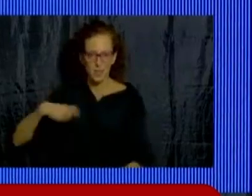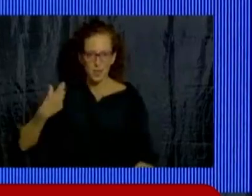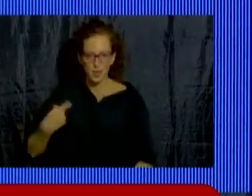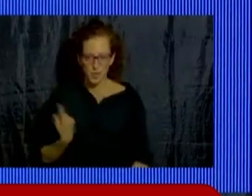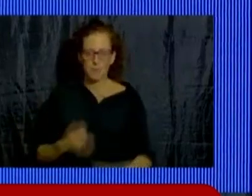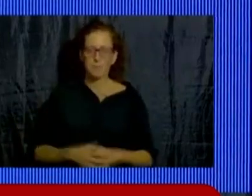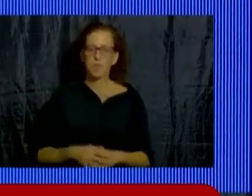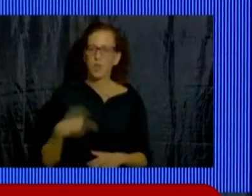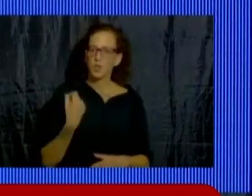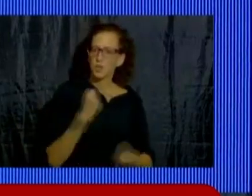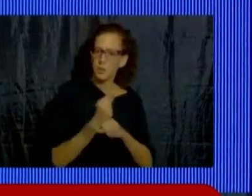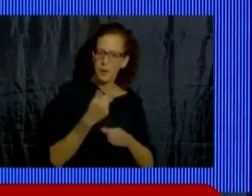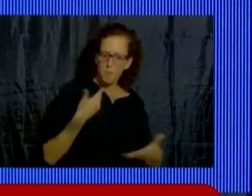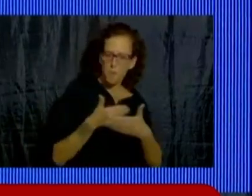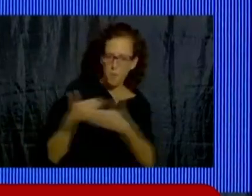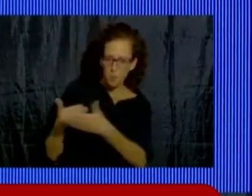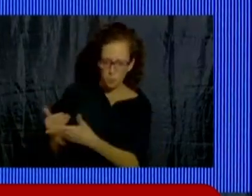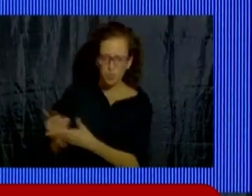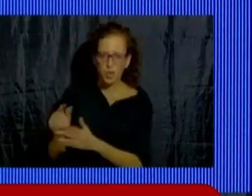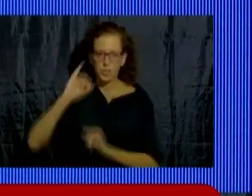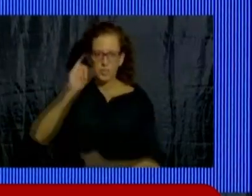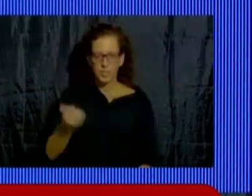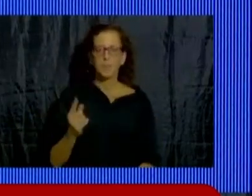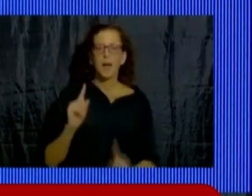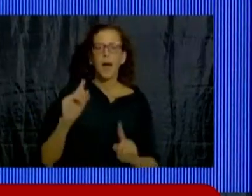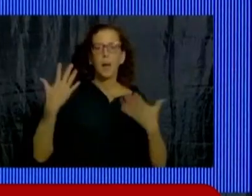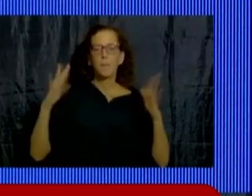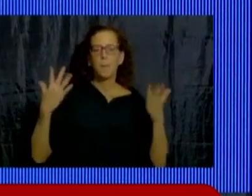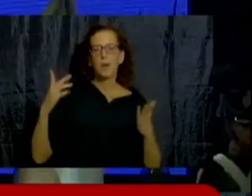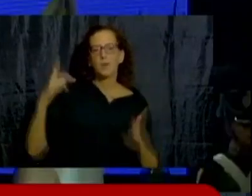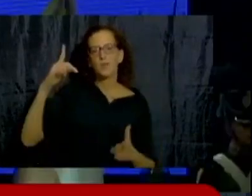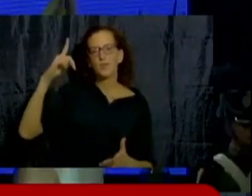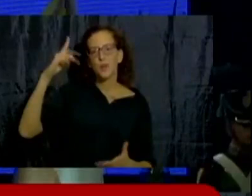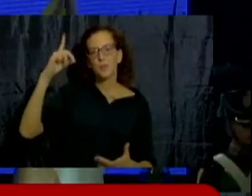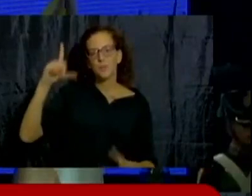fuerte aplauso con nuestros veteranos de Malvinas, nuestros héroes de Malvinas de Córdoba.